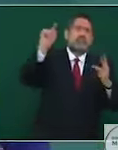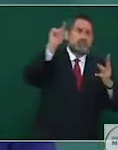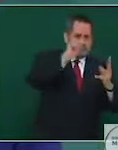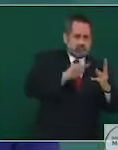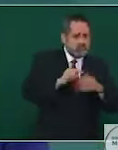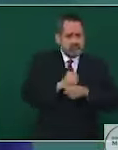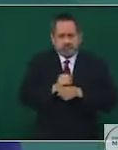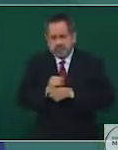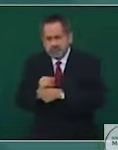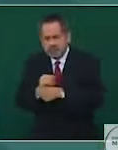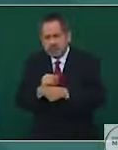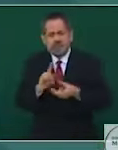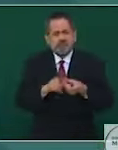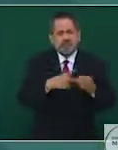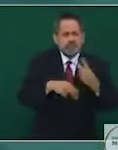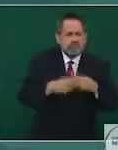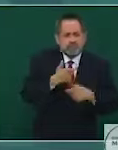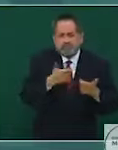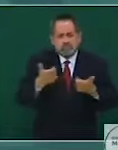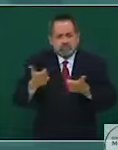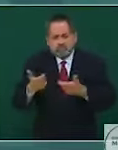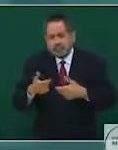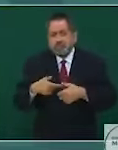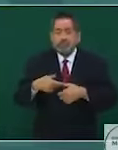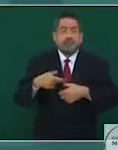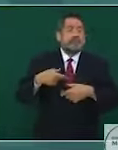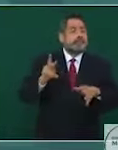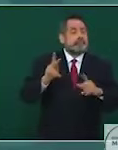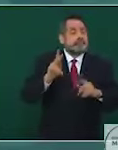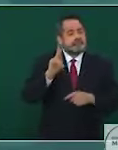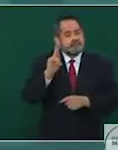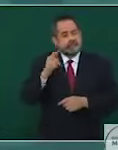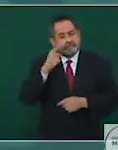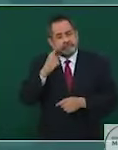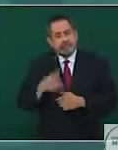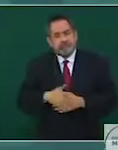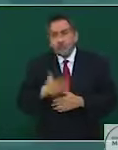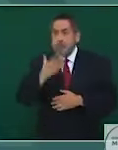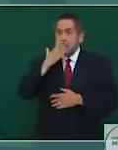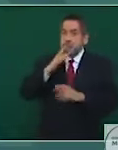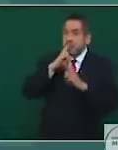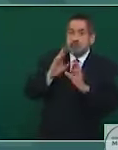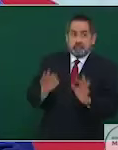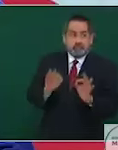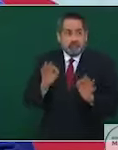Pero, por lo que estamos viendo, no han dado resultado.